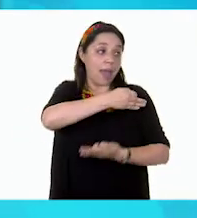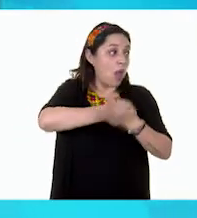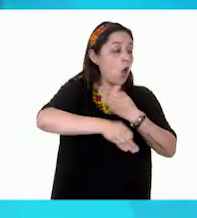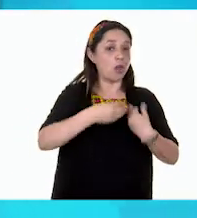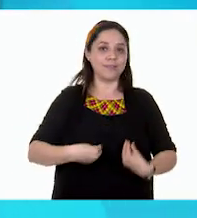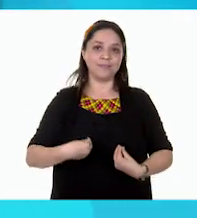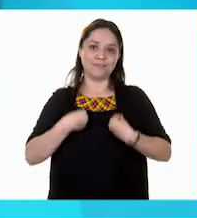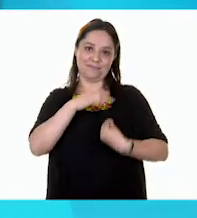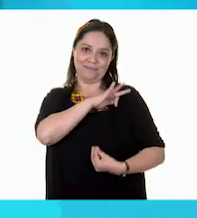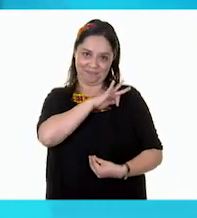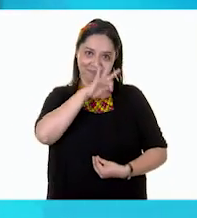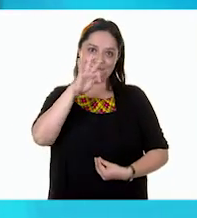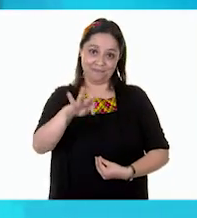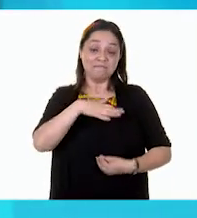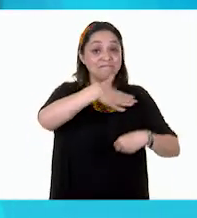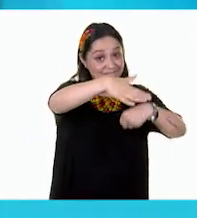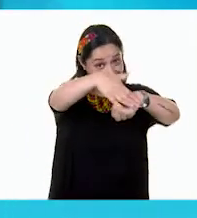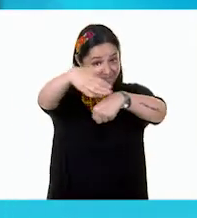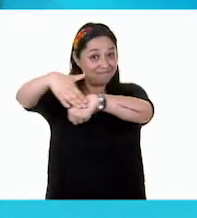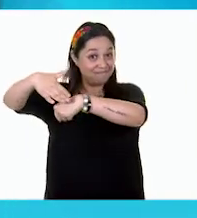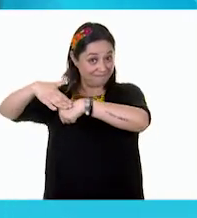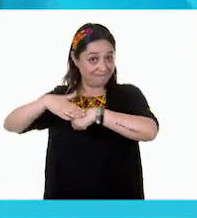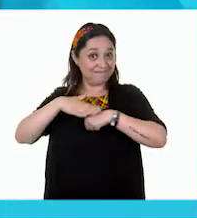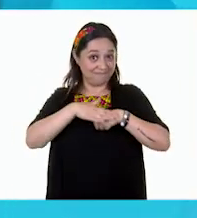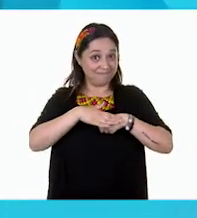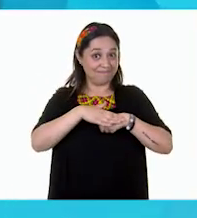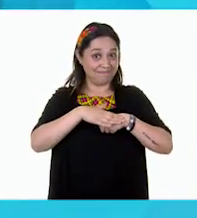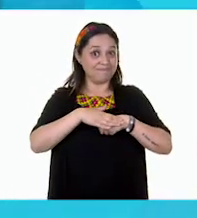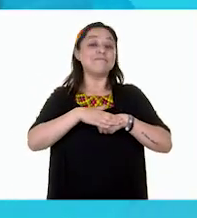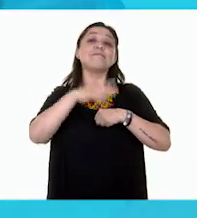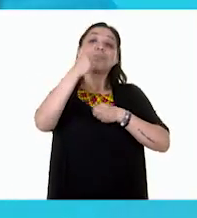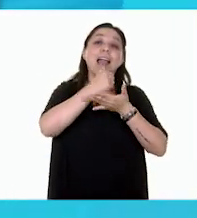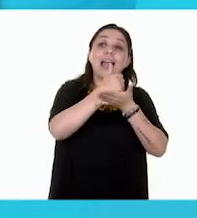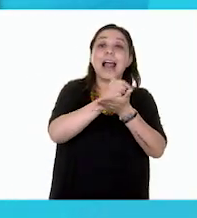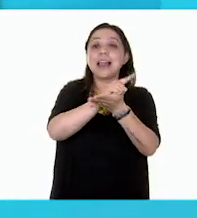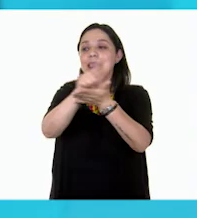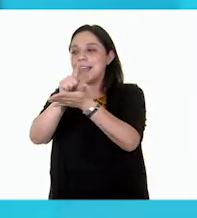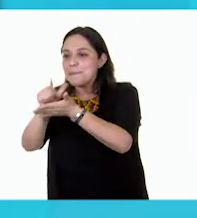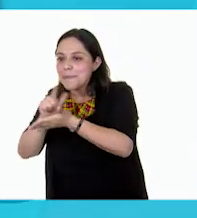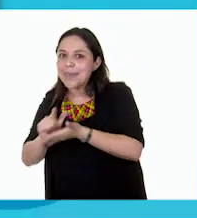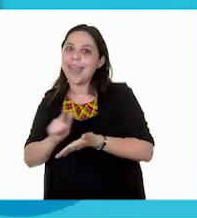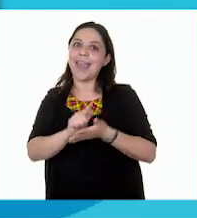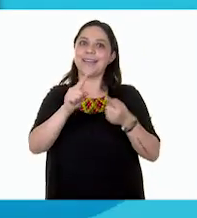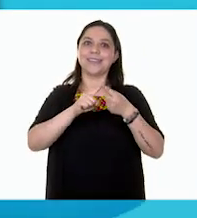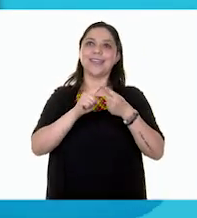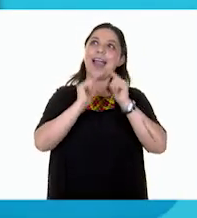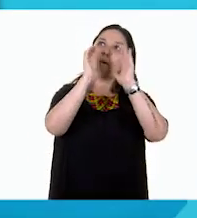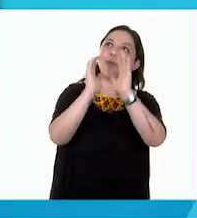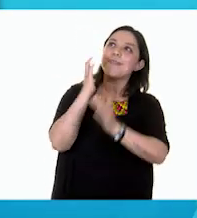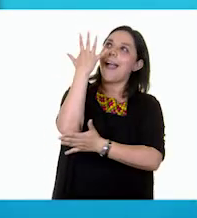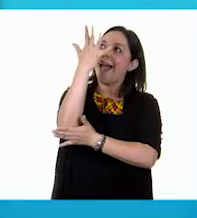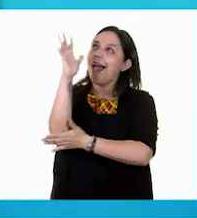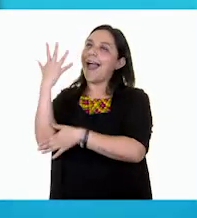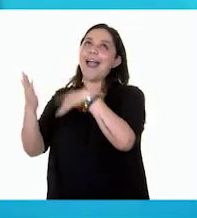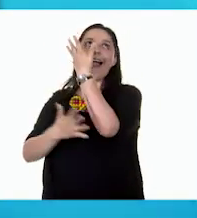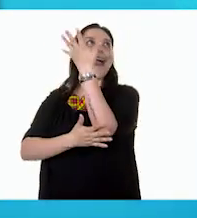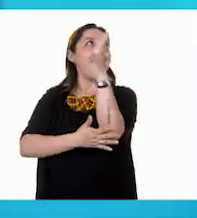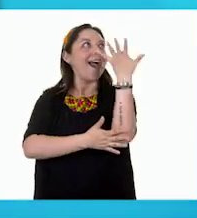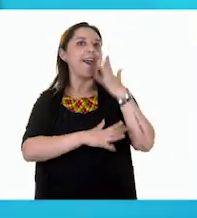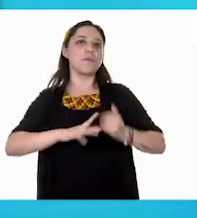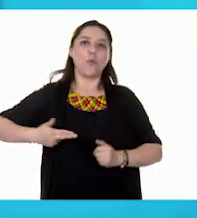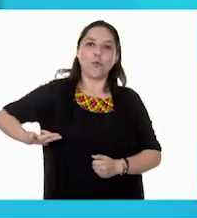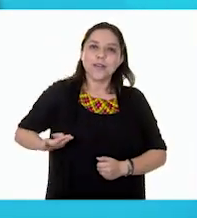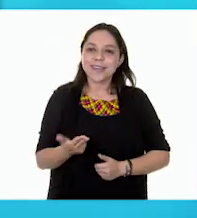Les invito a que hagamos campañas para limpieza, para cuidar los árboles, para cuidar el